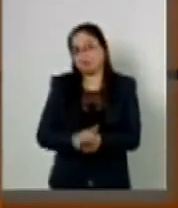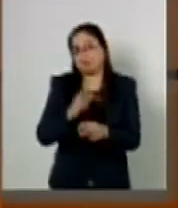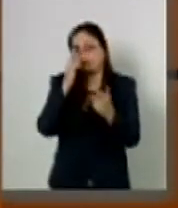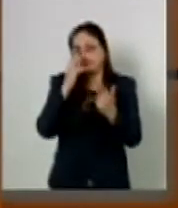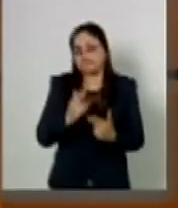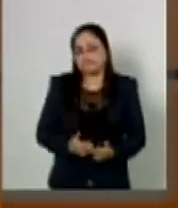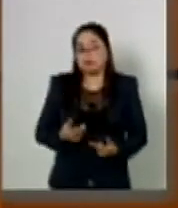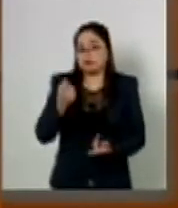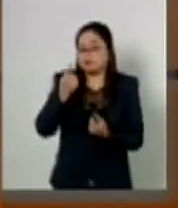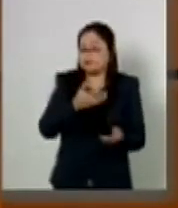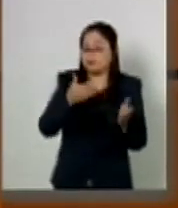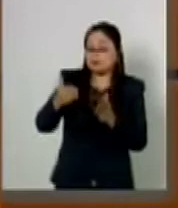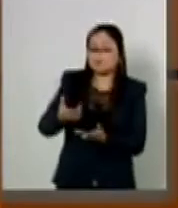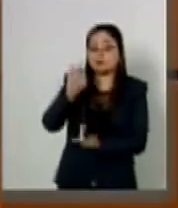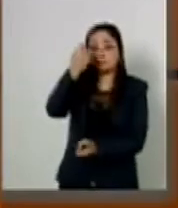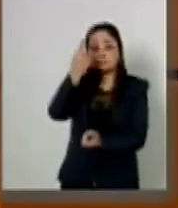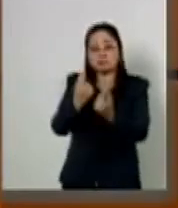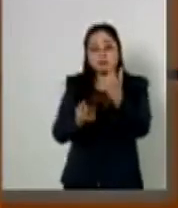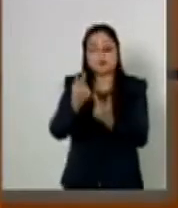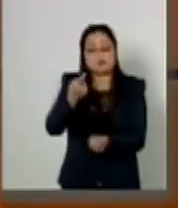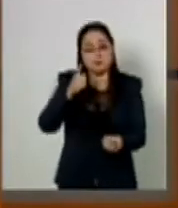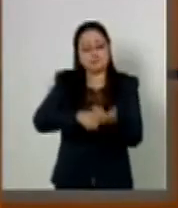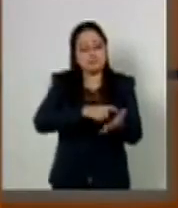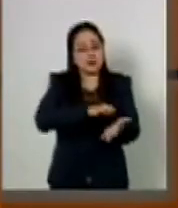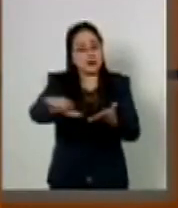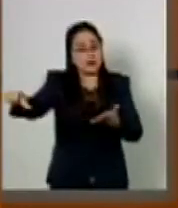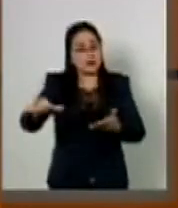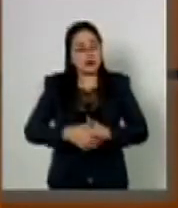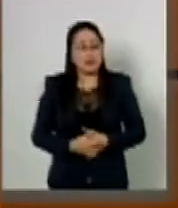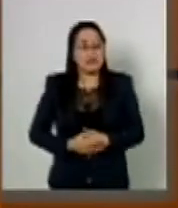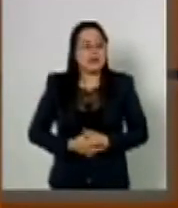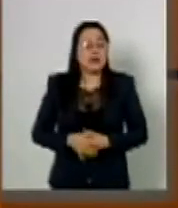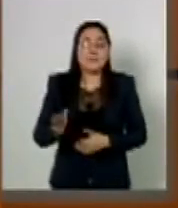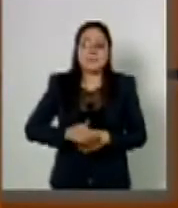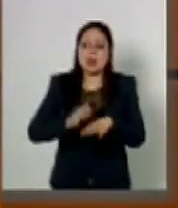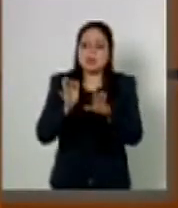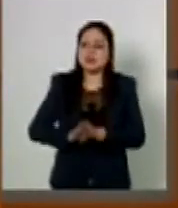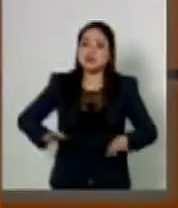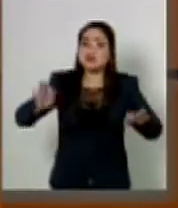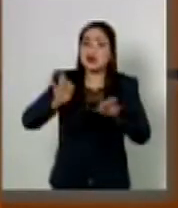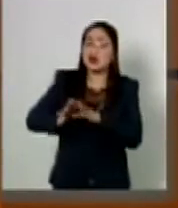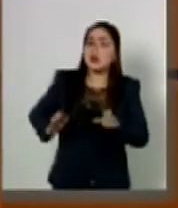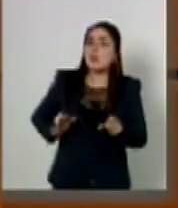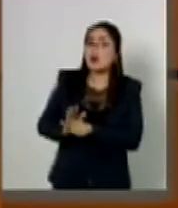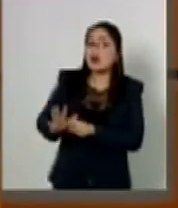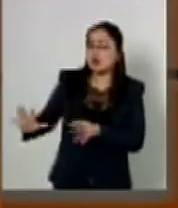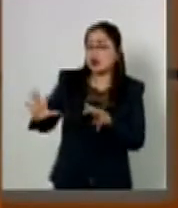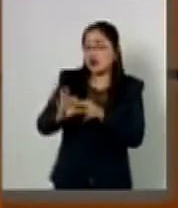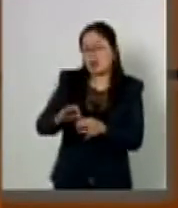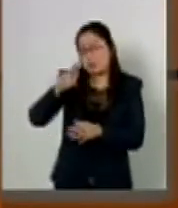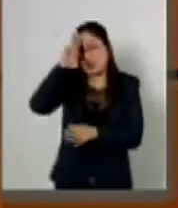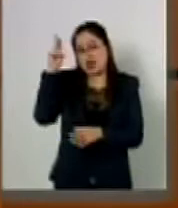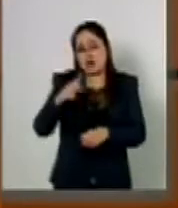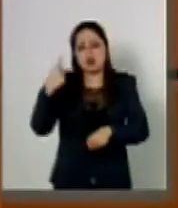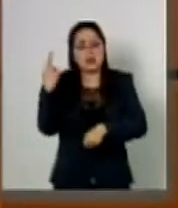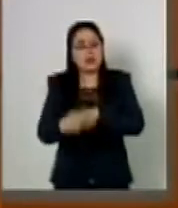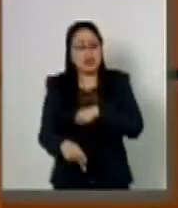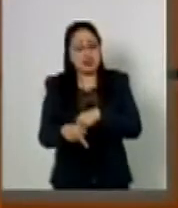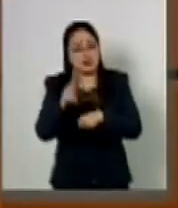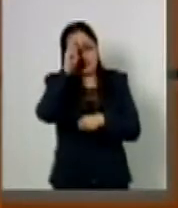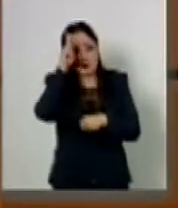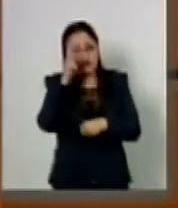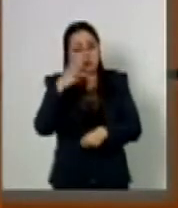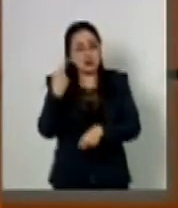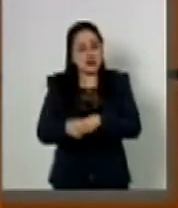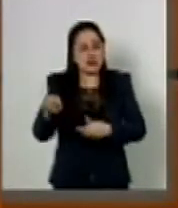casos y en otros incluso anulada, principalmente frente a la creciente amenaza que representan